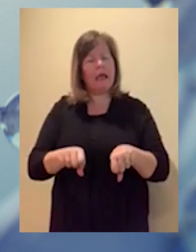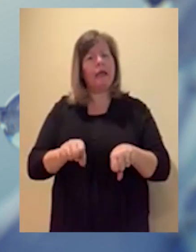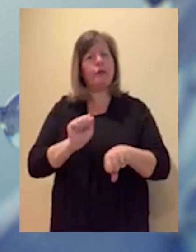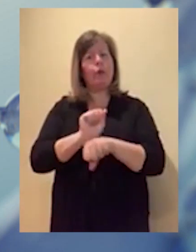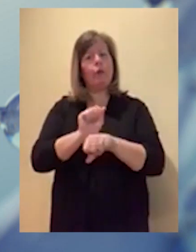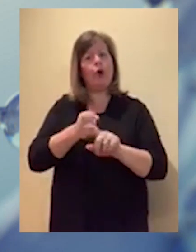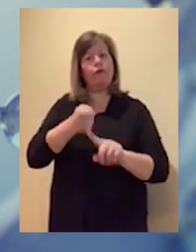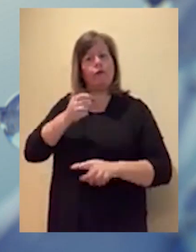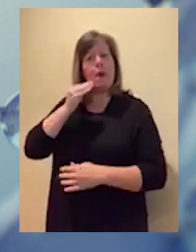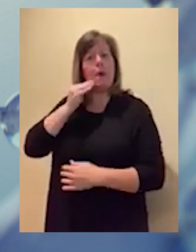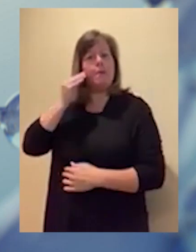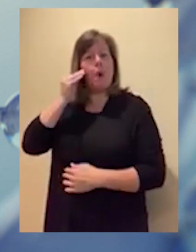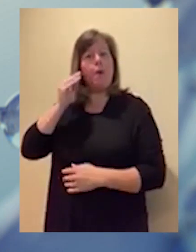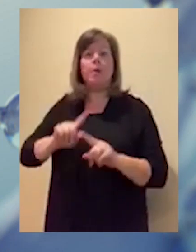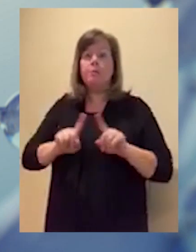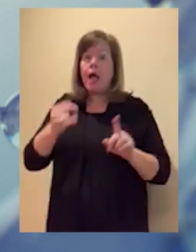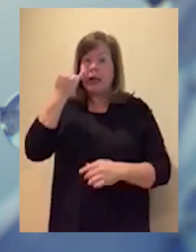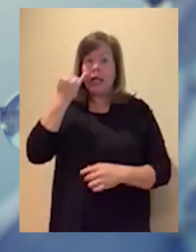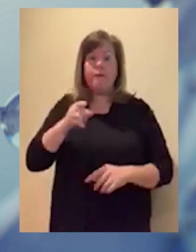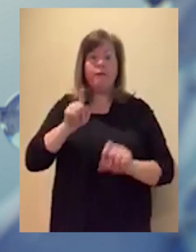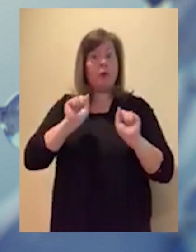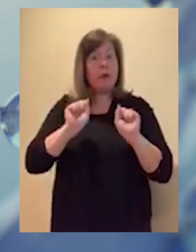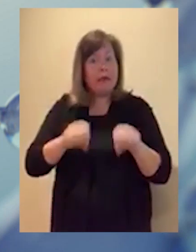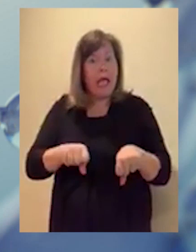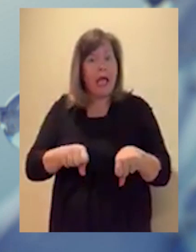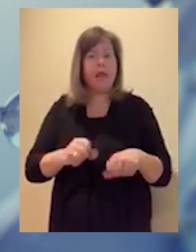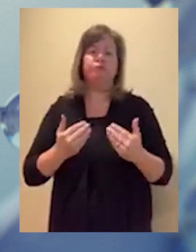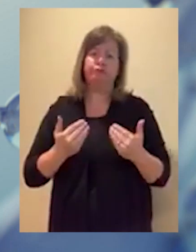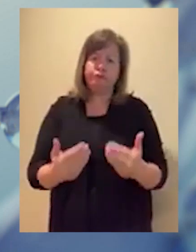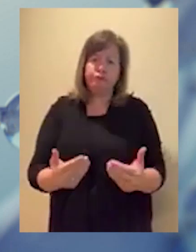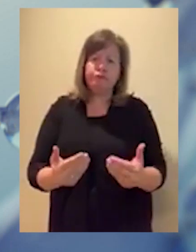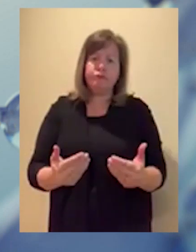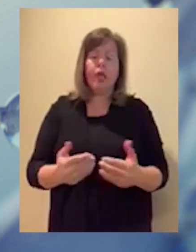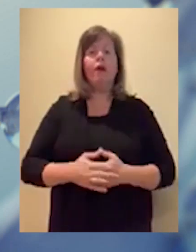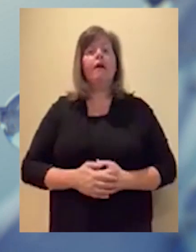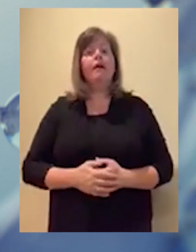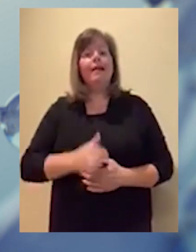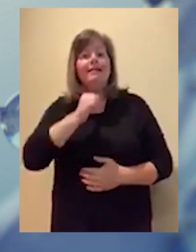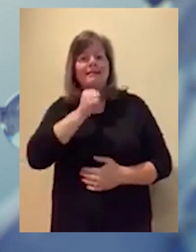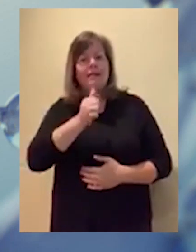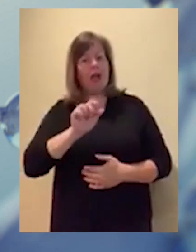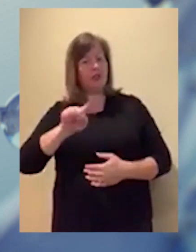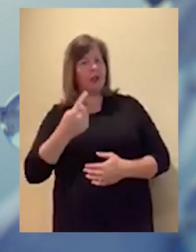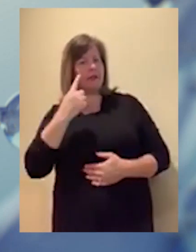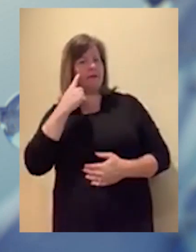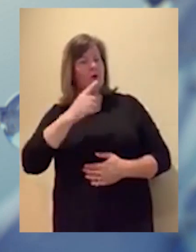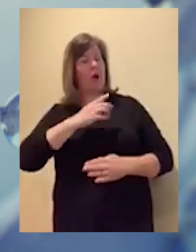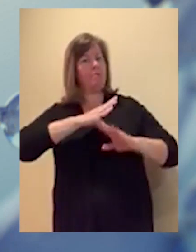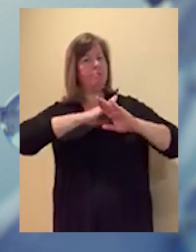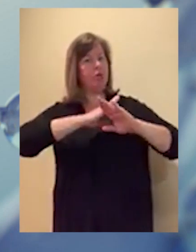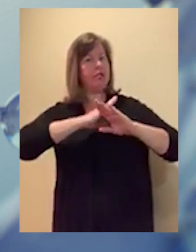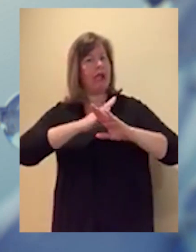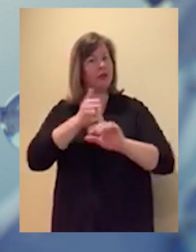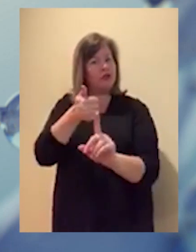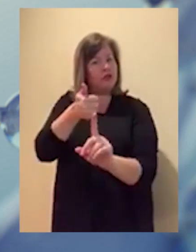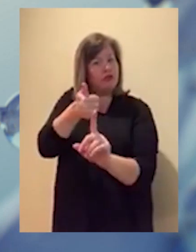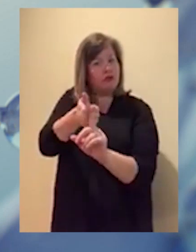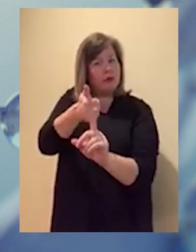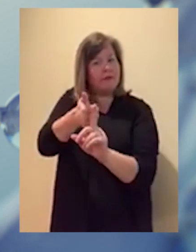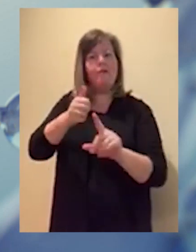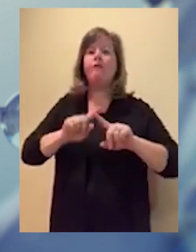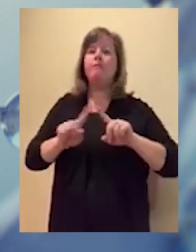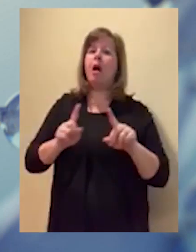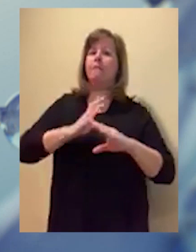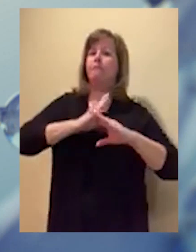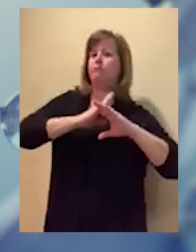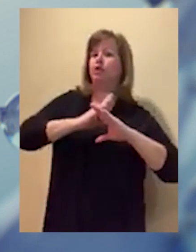animamos a la gente a trabajar desde casa, no es solo para protegerse de COVID-19, sino para protegernos a